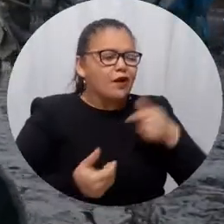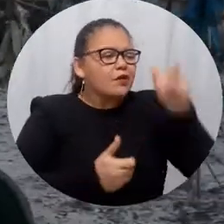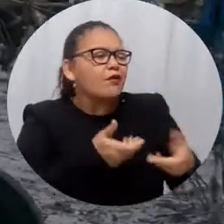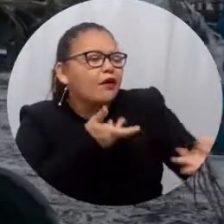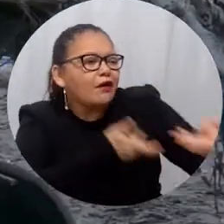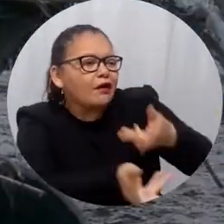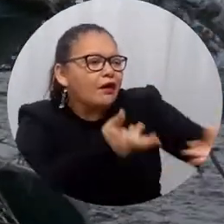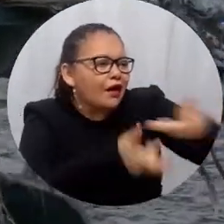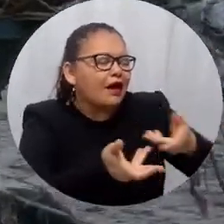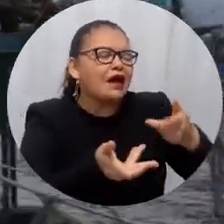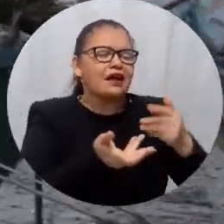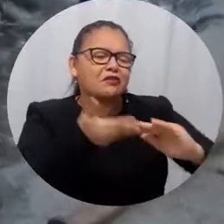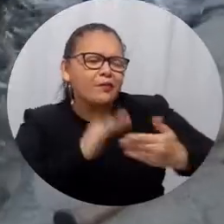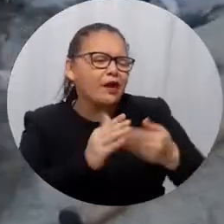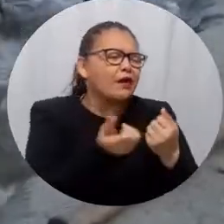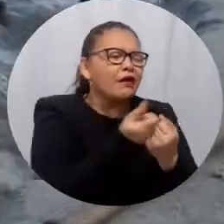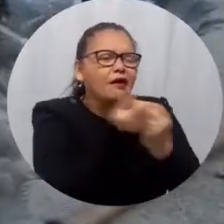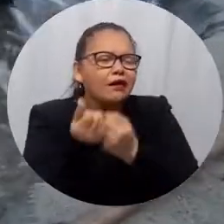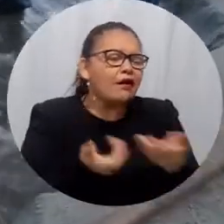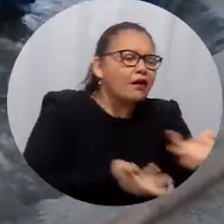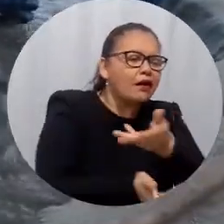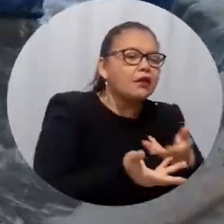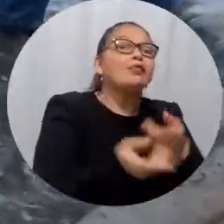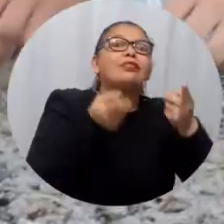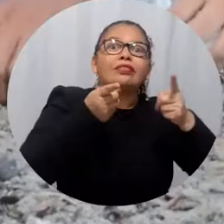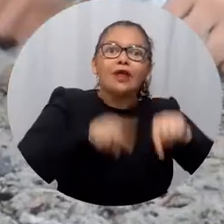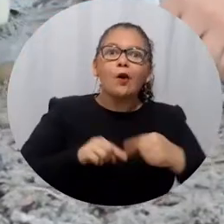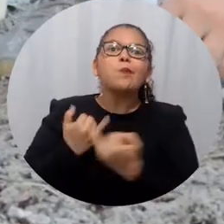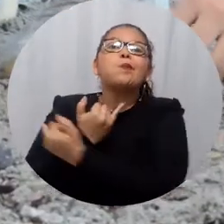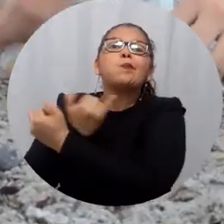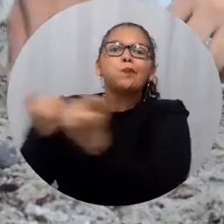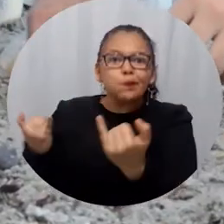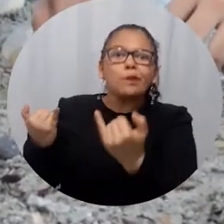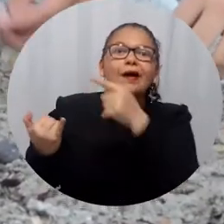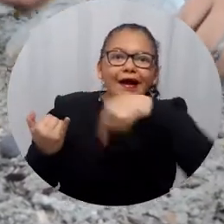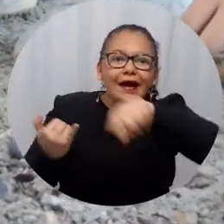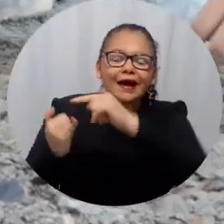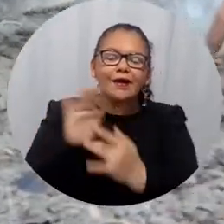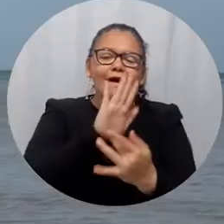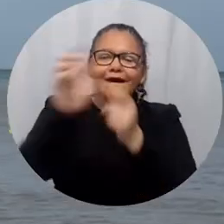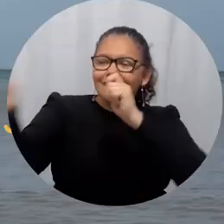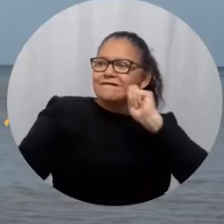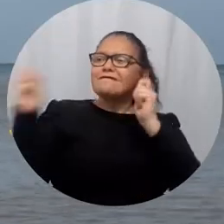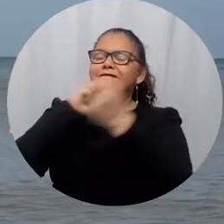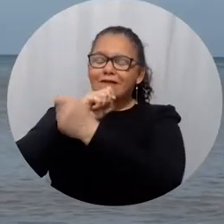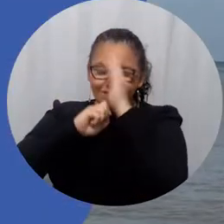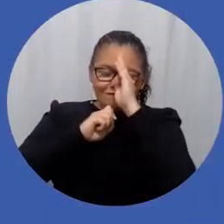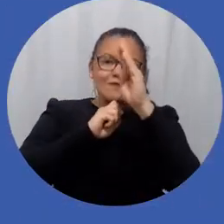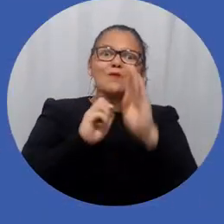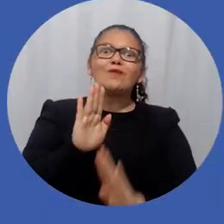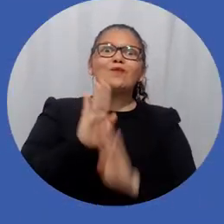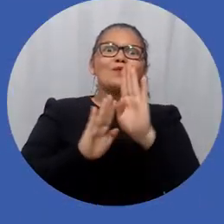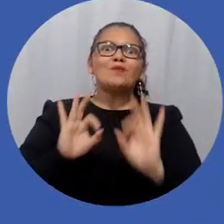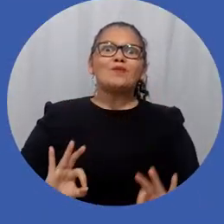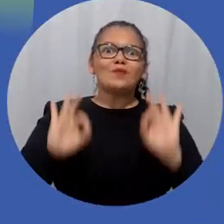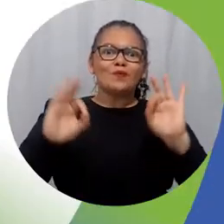es el ayudar a otros y el servir a la comunidad, sino que también refleja en nuestros ecosistemas marinos un impacto positivo que generará grandes cambios para las futuras